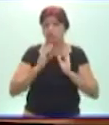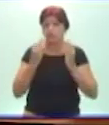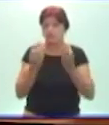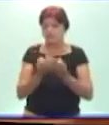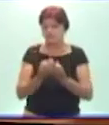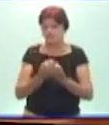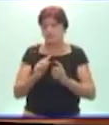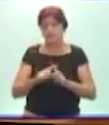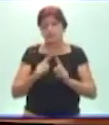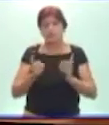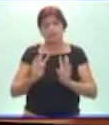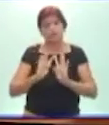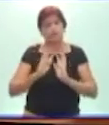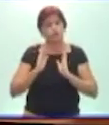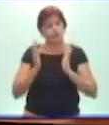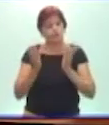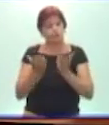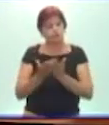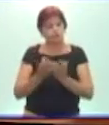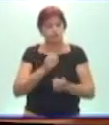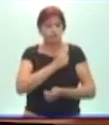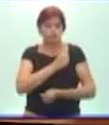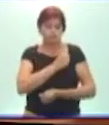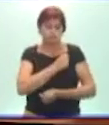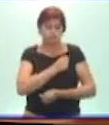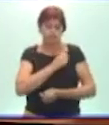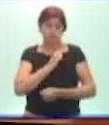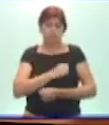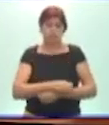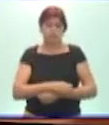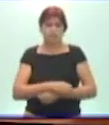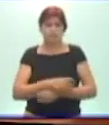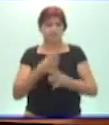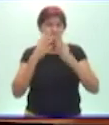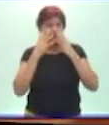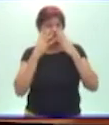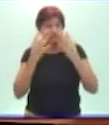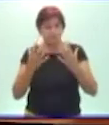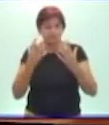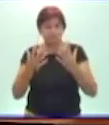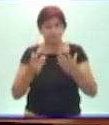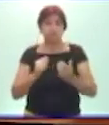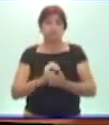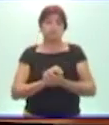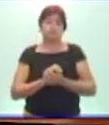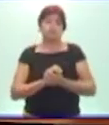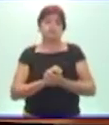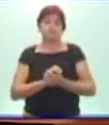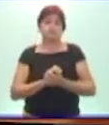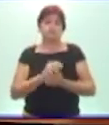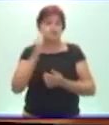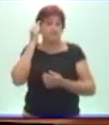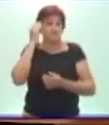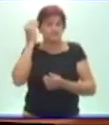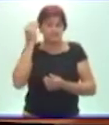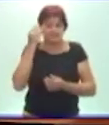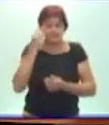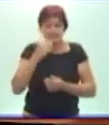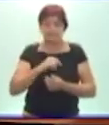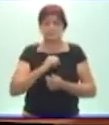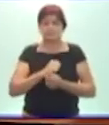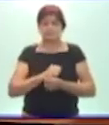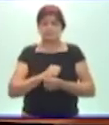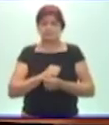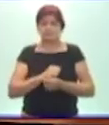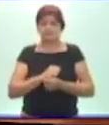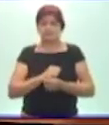los queremos, todos lo tenemos en cuenta y eso es importante que se valore, pero además que se convence con